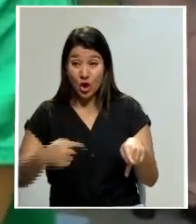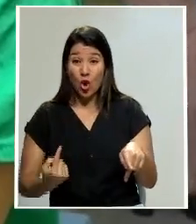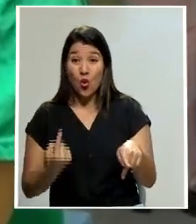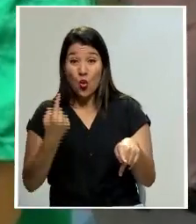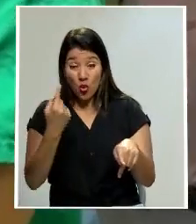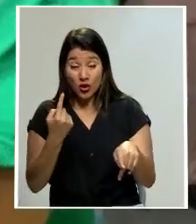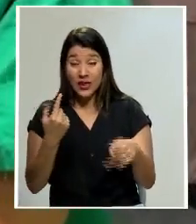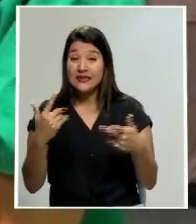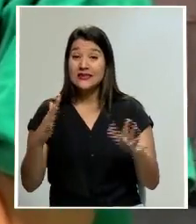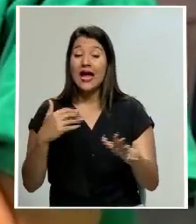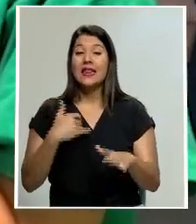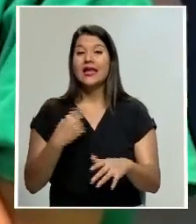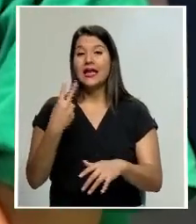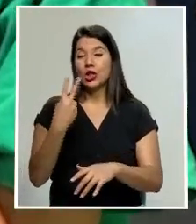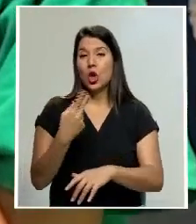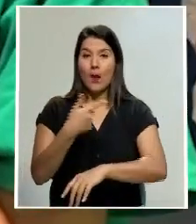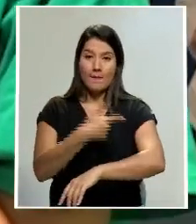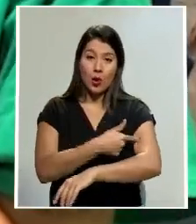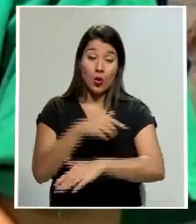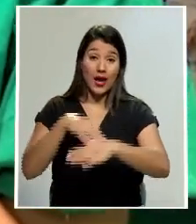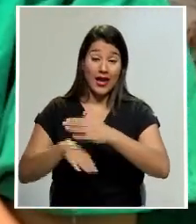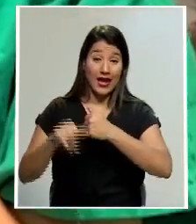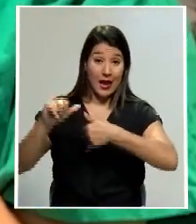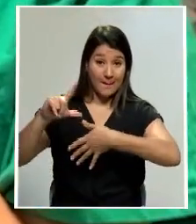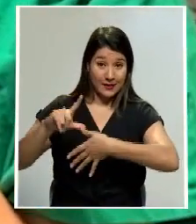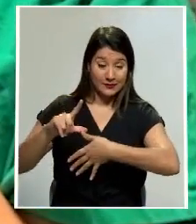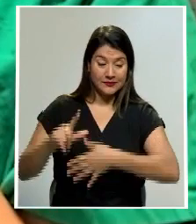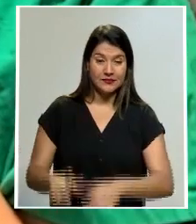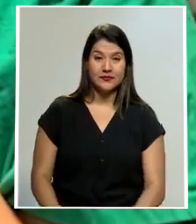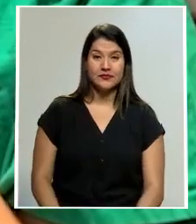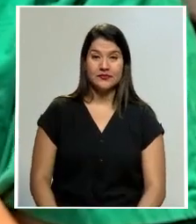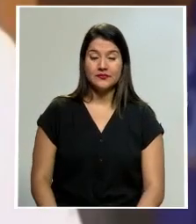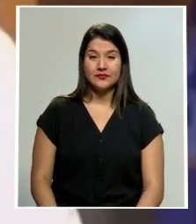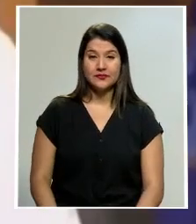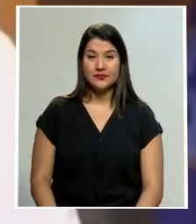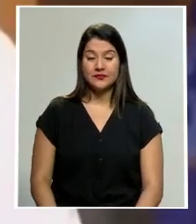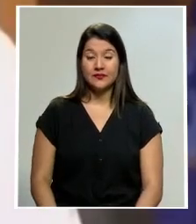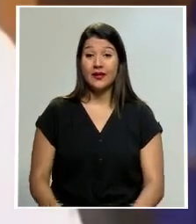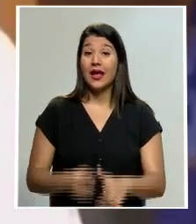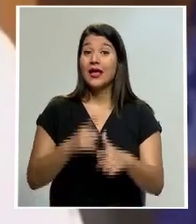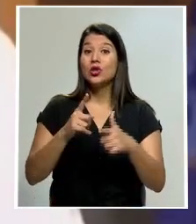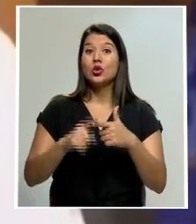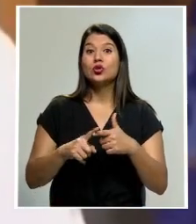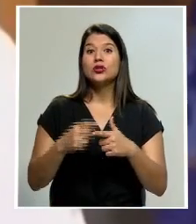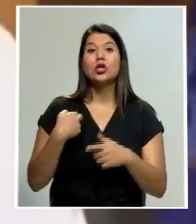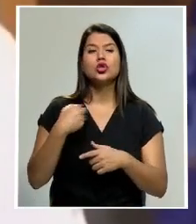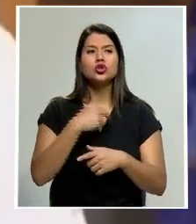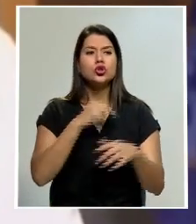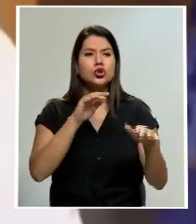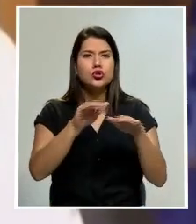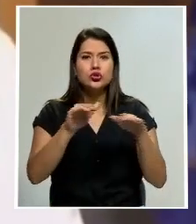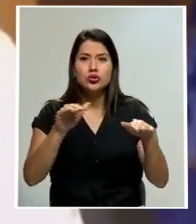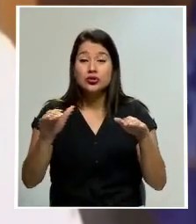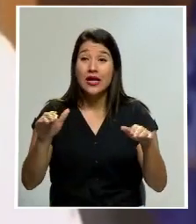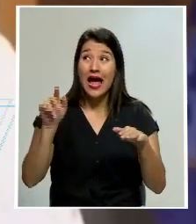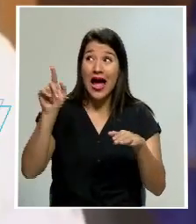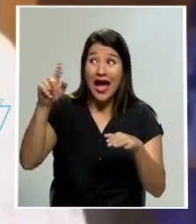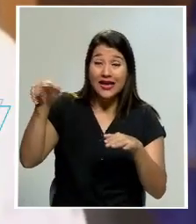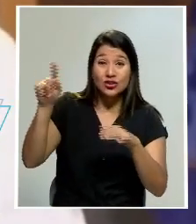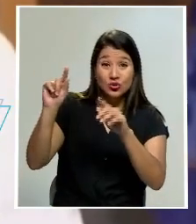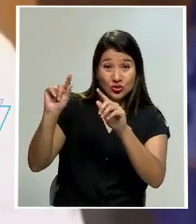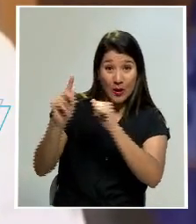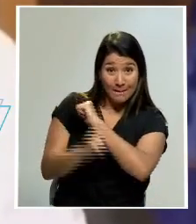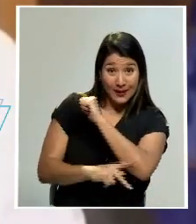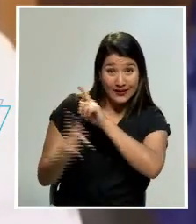el caribe ha completado su esquema de vacunación contra el sarcov 2 entonces instamos a los países del G7 a que no